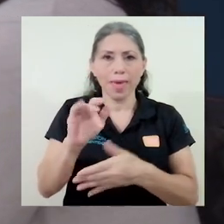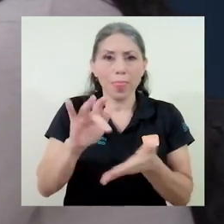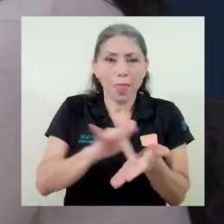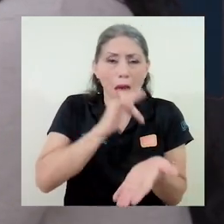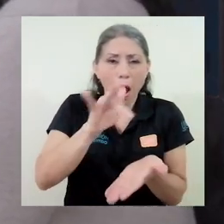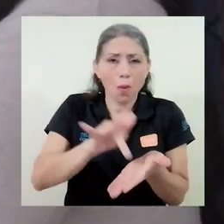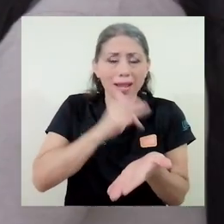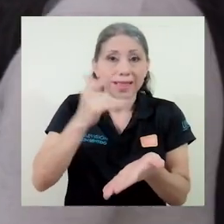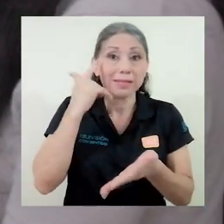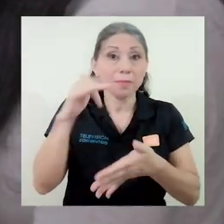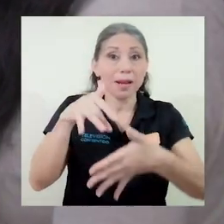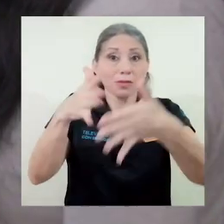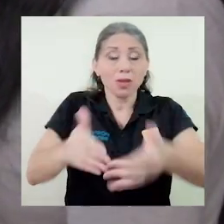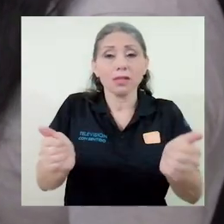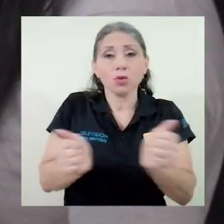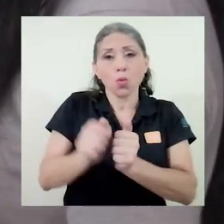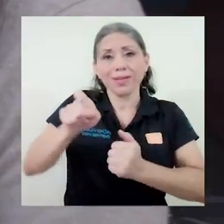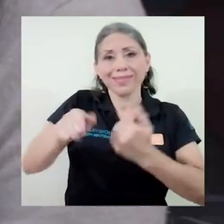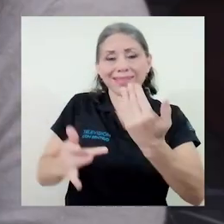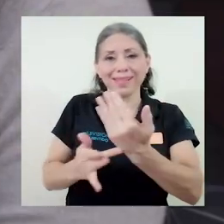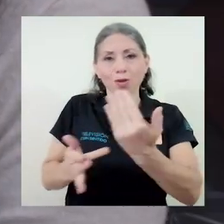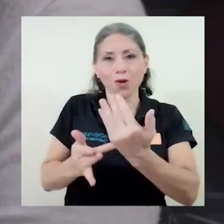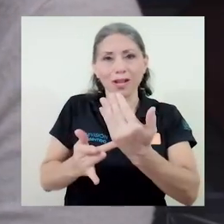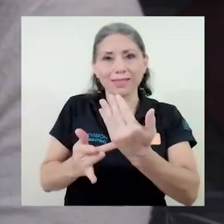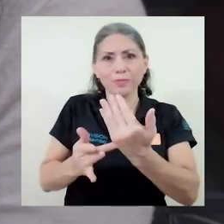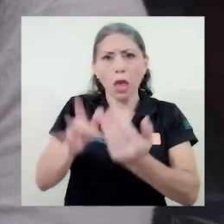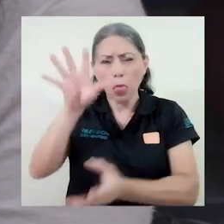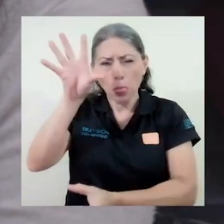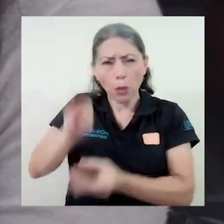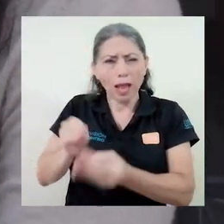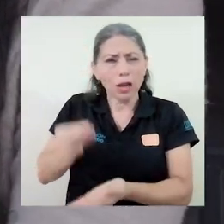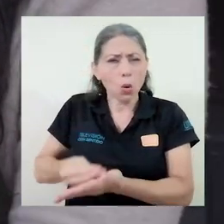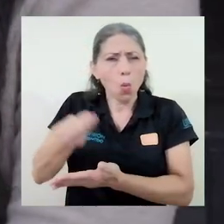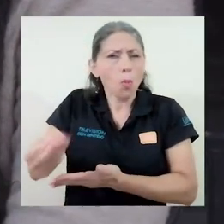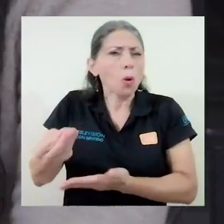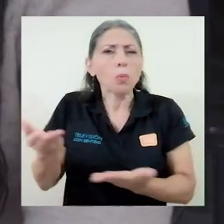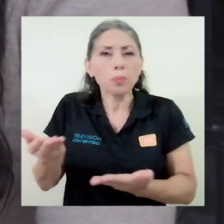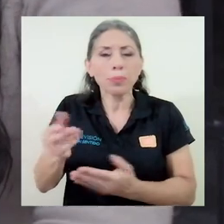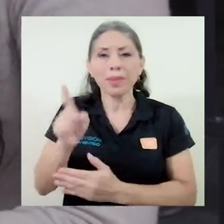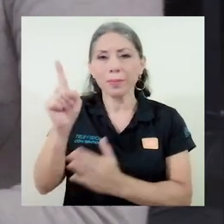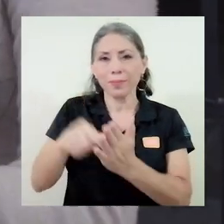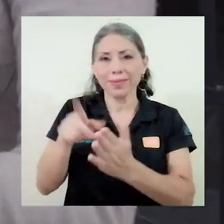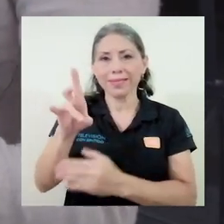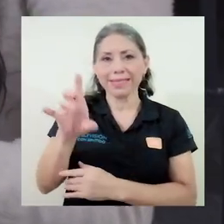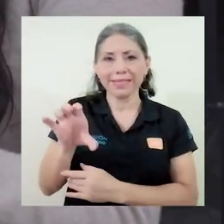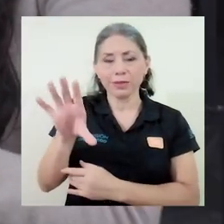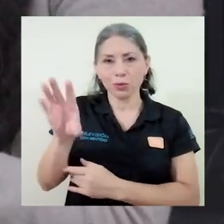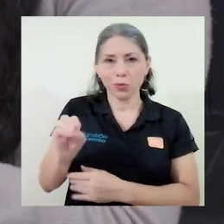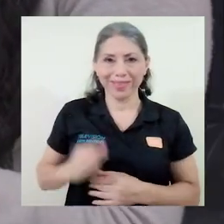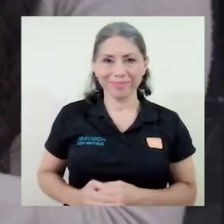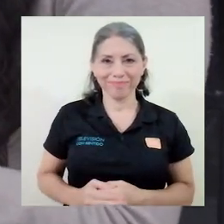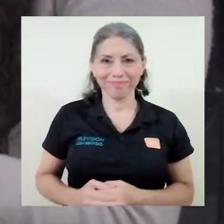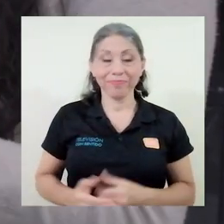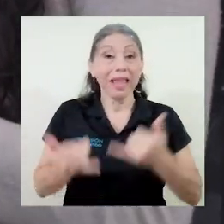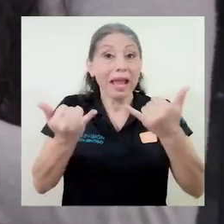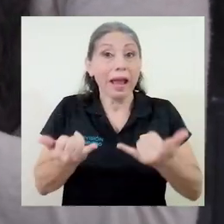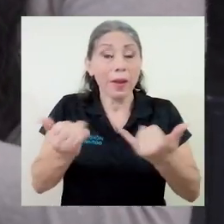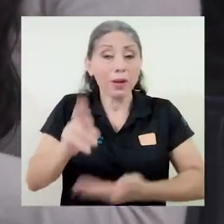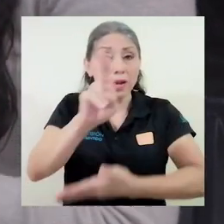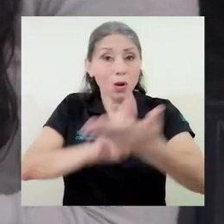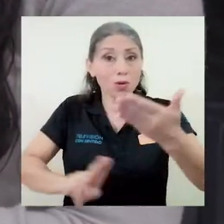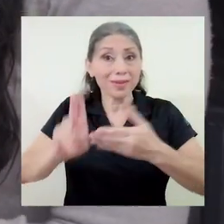necesidades tecnológicas, de un total de 1,750 adquiridas por la institución. Ahora, la